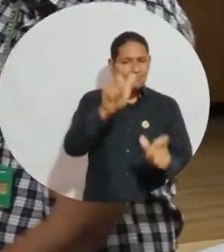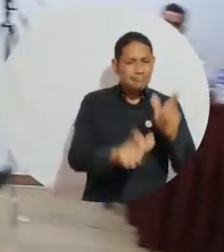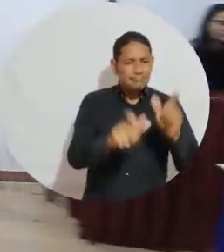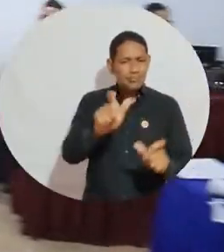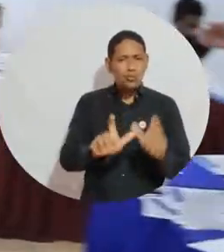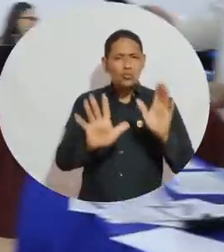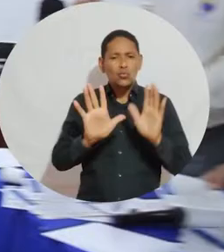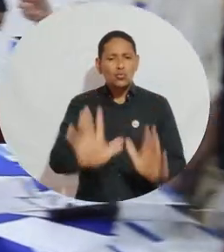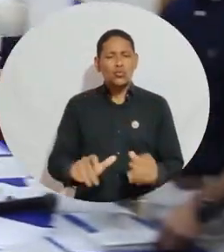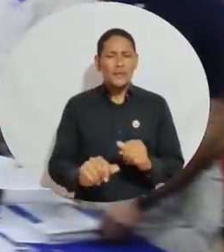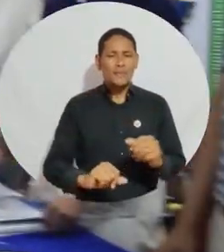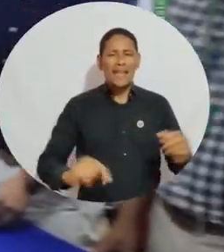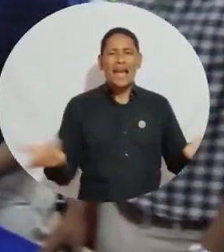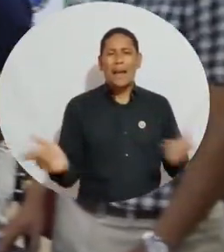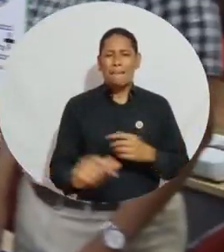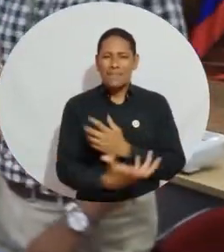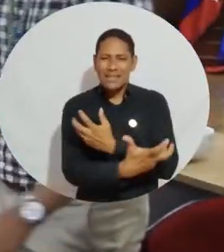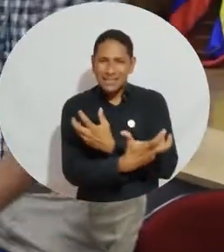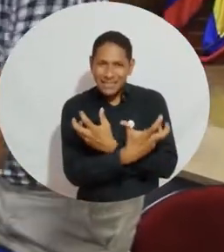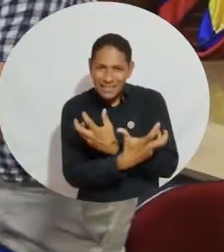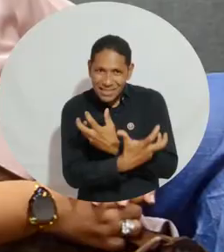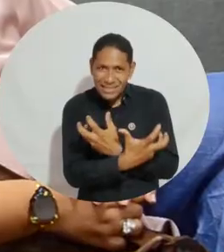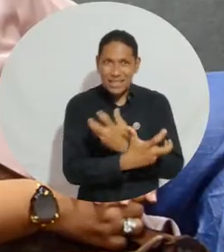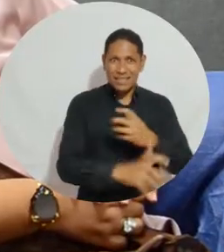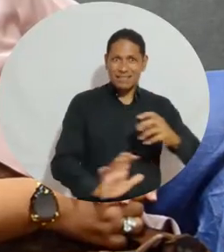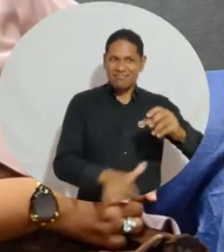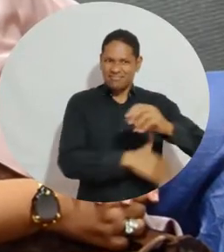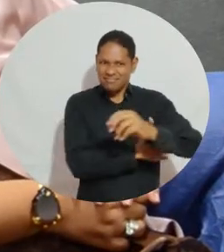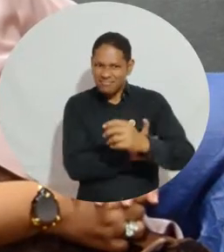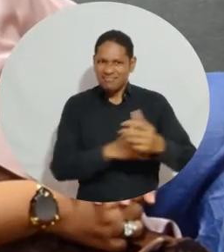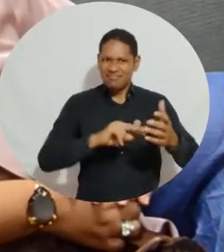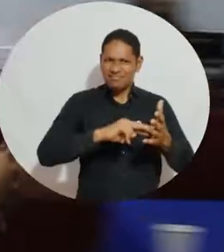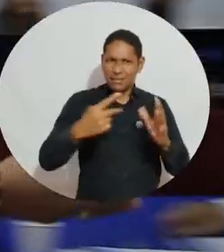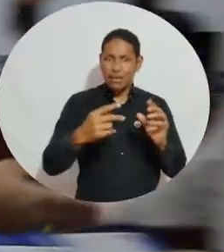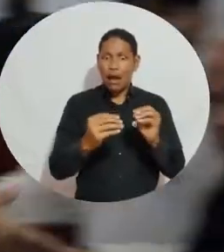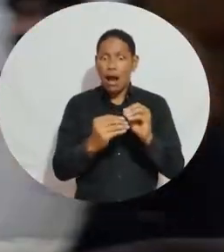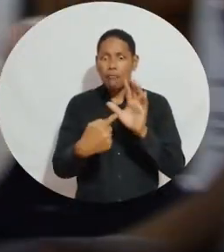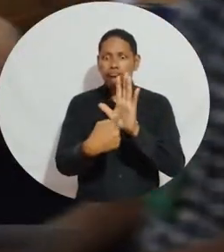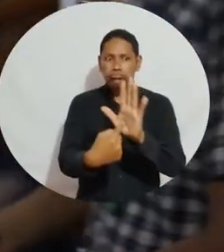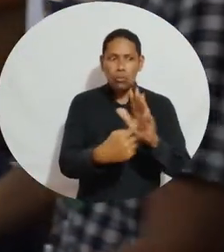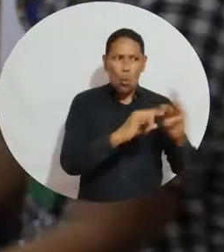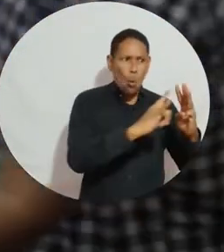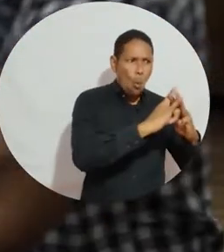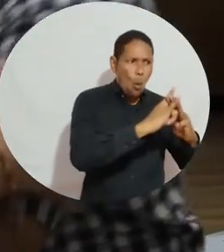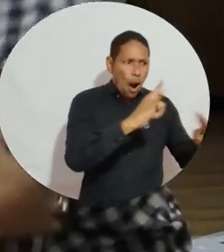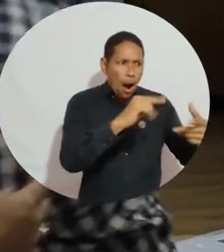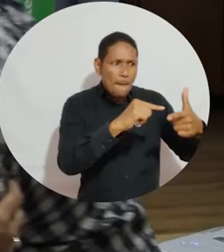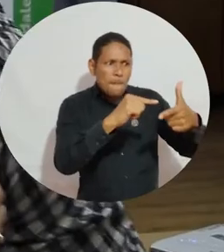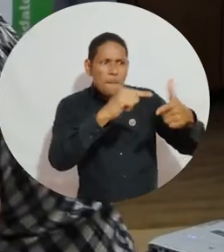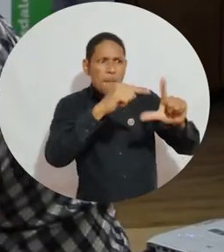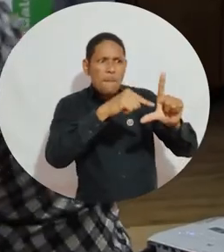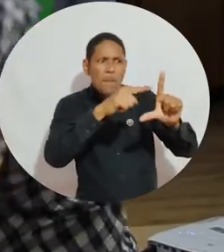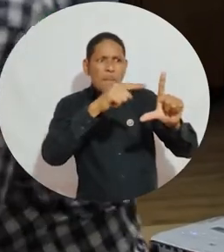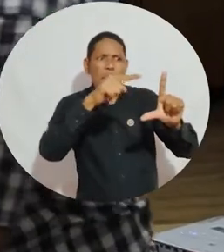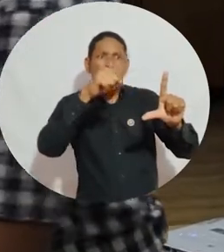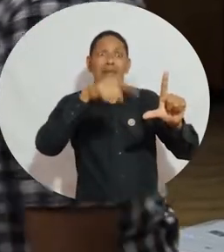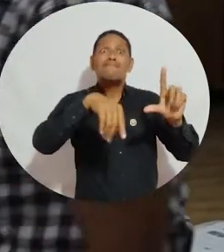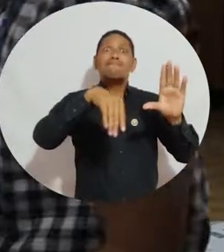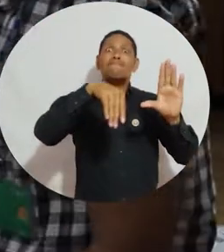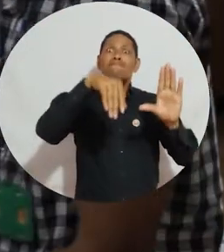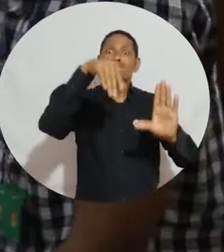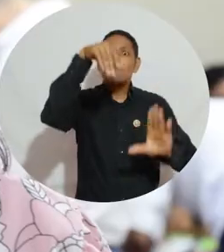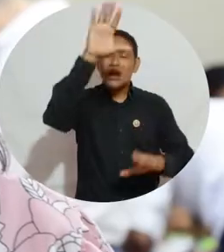de investigadores en el Sistema Nacional de Ciencia, Tecnología e Innovación de MinCiencias, en el que la institución se ubicó entre los mejores